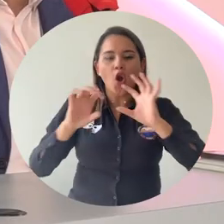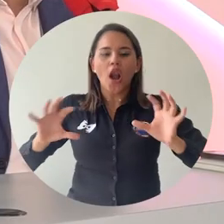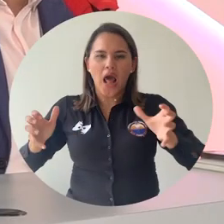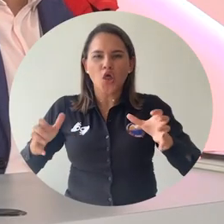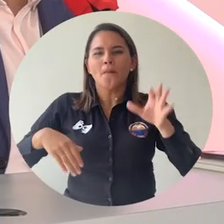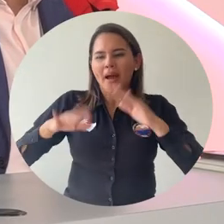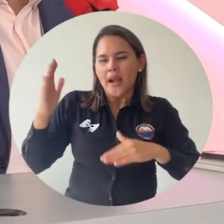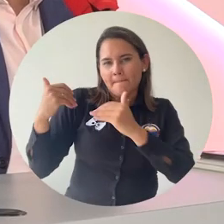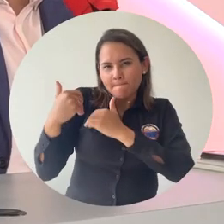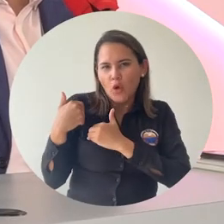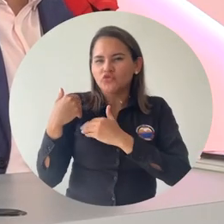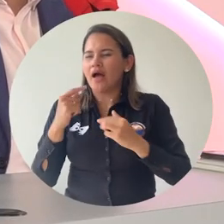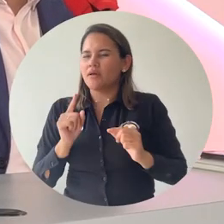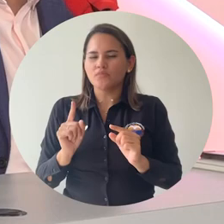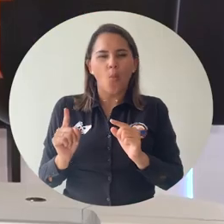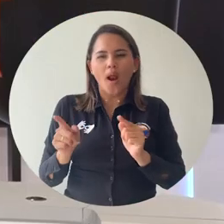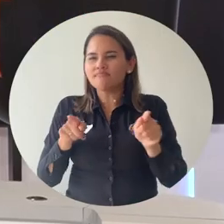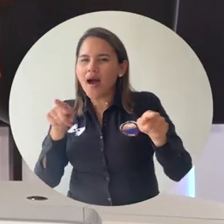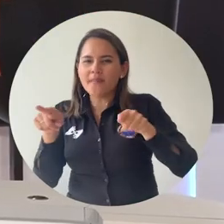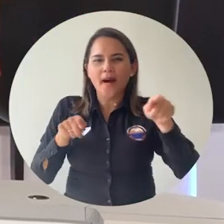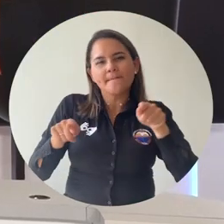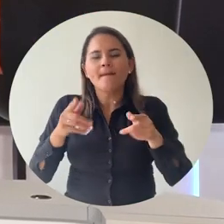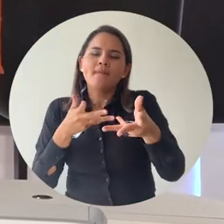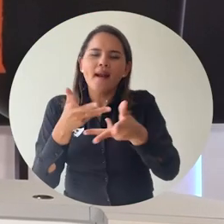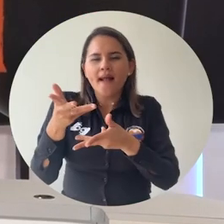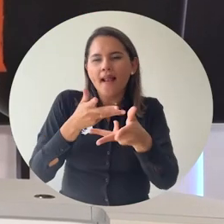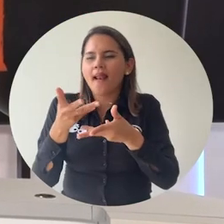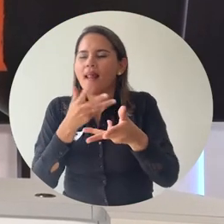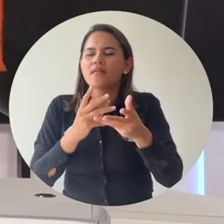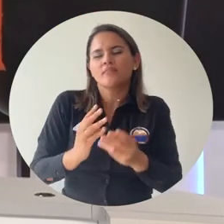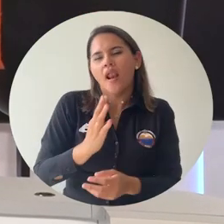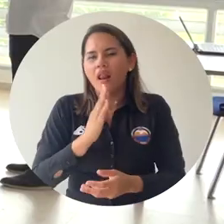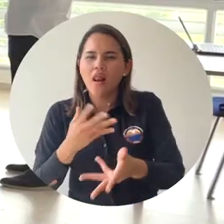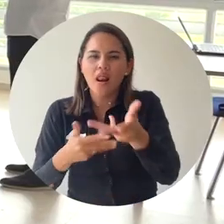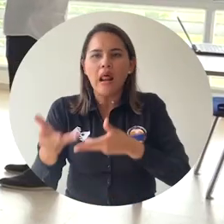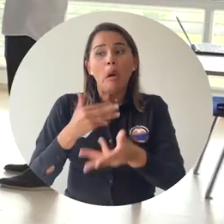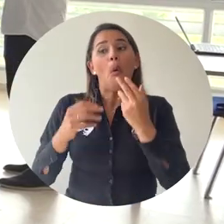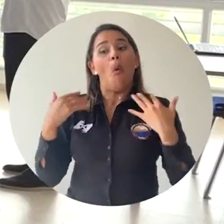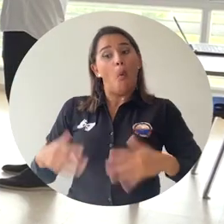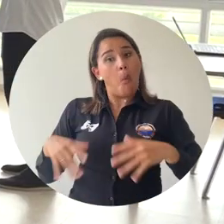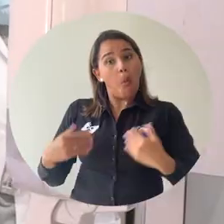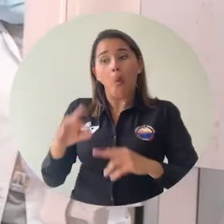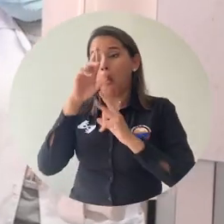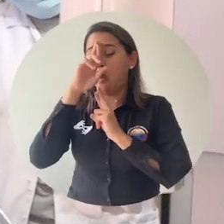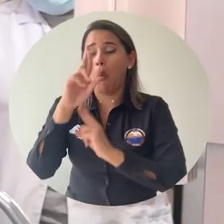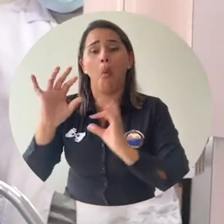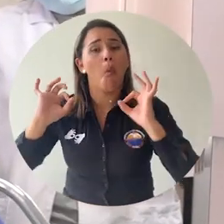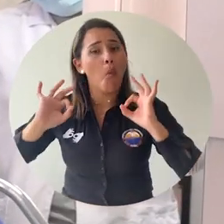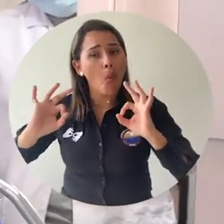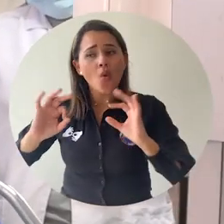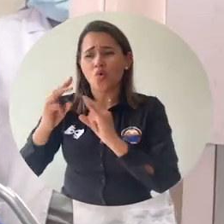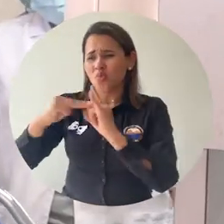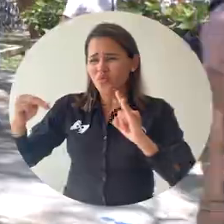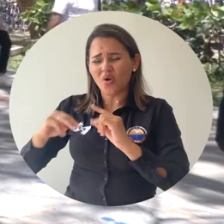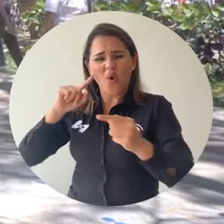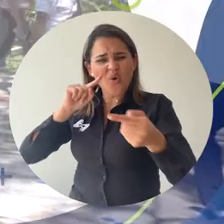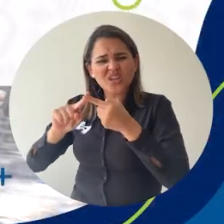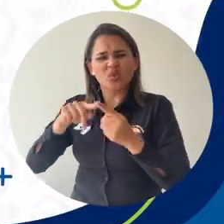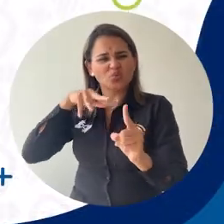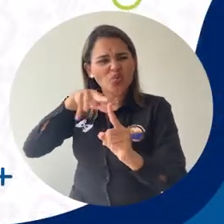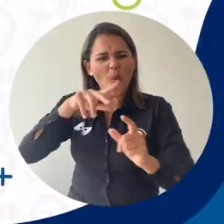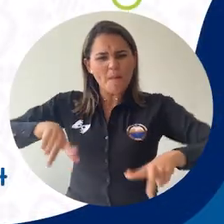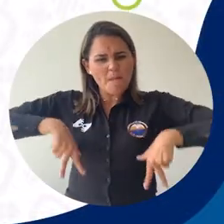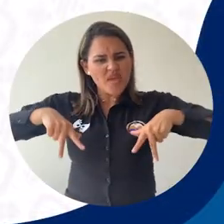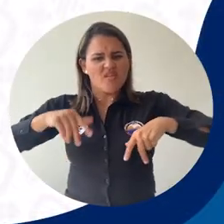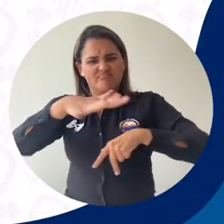Radio, fue quien moderó el foro, y tras conocer los apuntes realizados por el rector Vera Salazar, reconoció el ejercicio ejemplar de Luis Magdalena en la